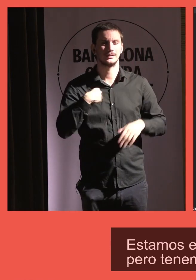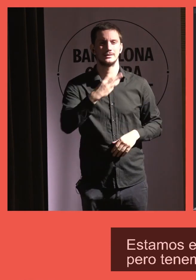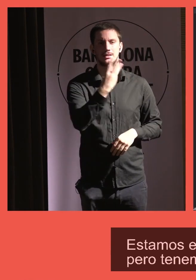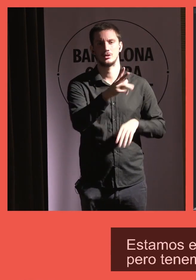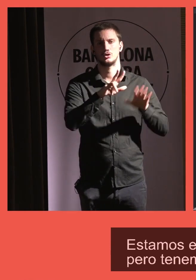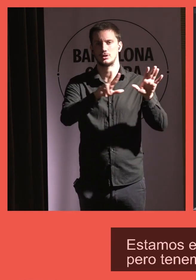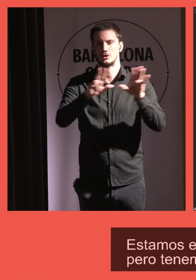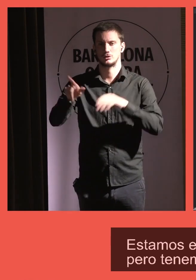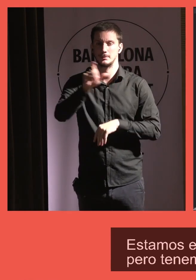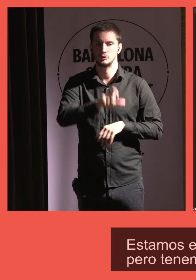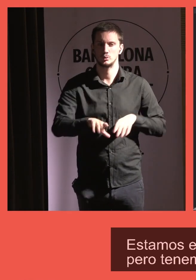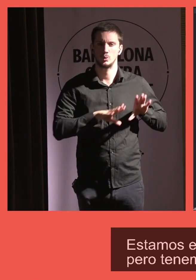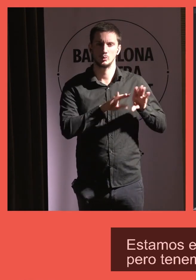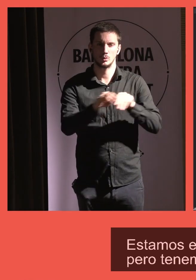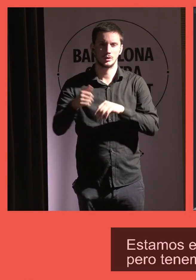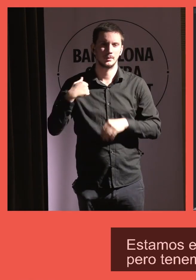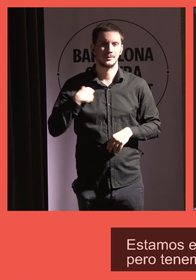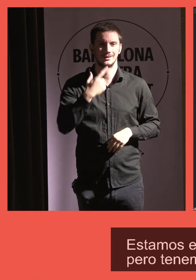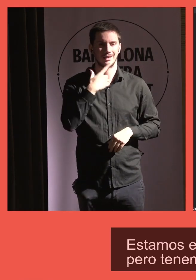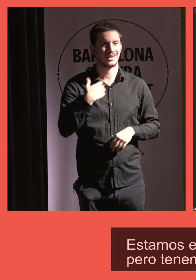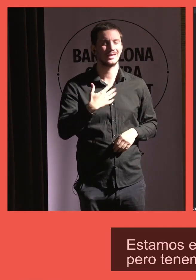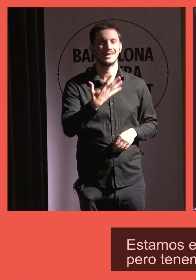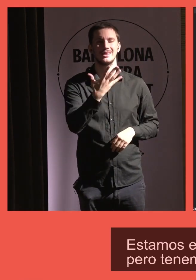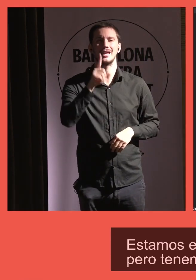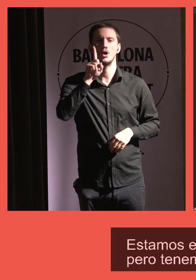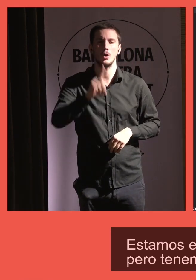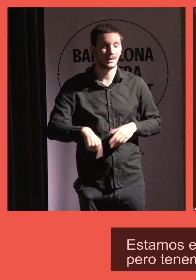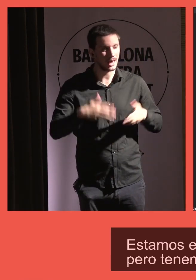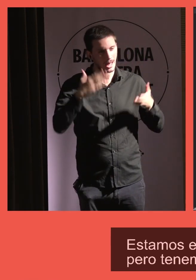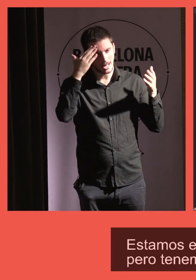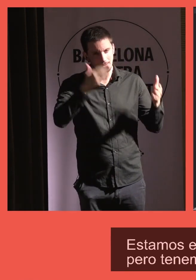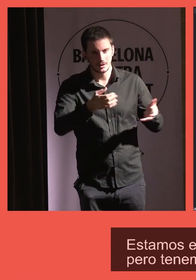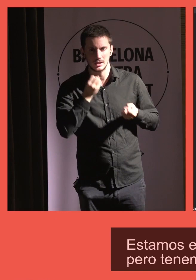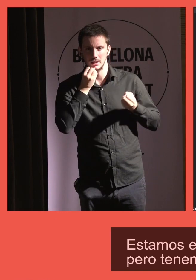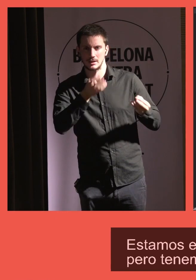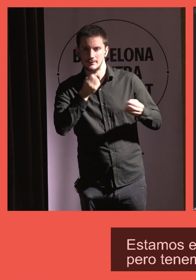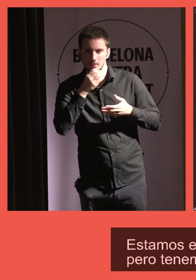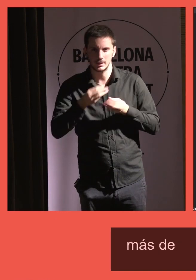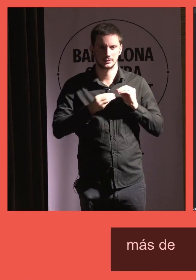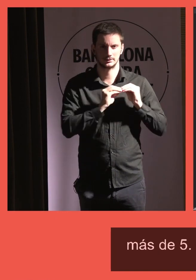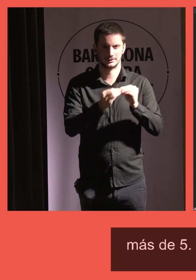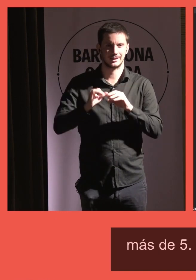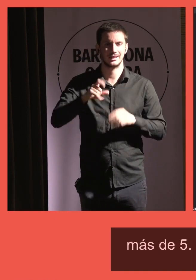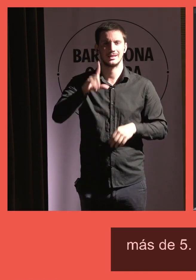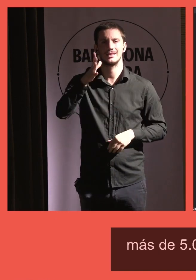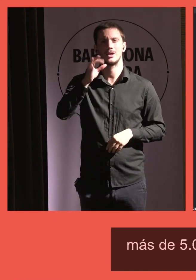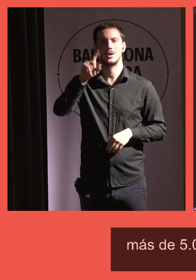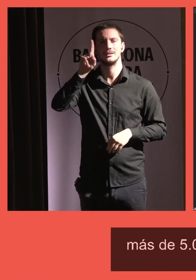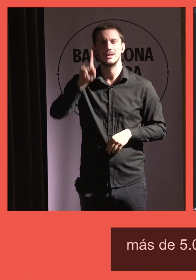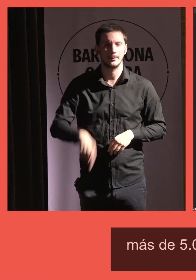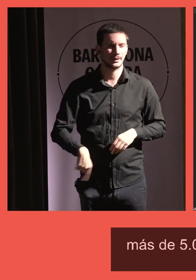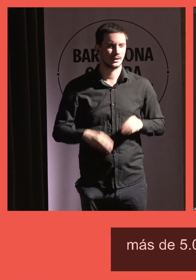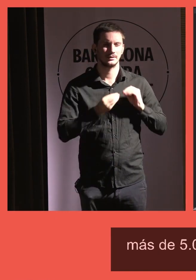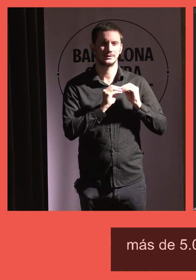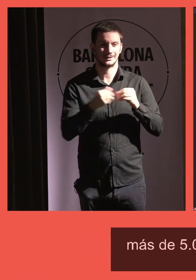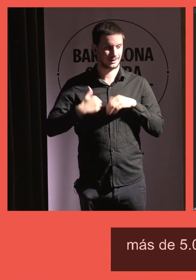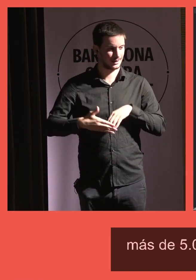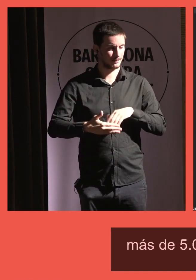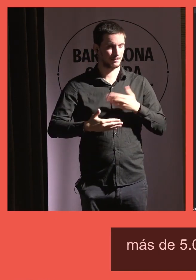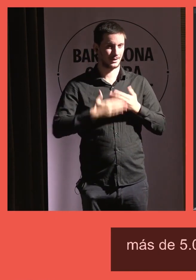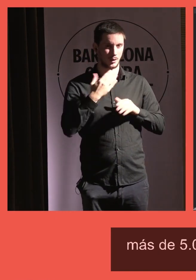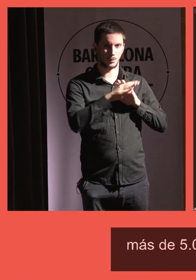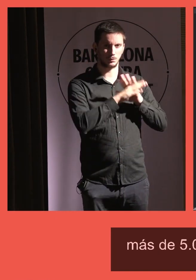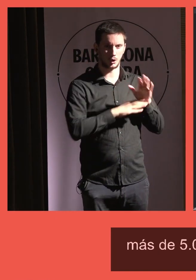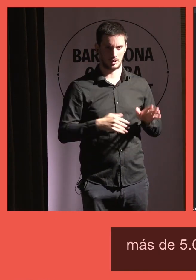388 personas usuarias con más de 5.000 atenciones de información y organización y 50.000 intervenciones desde el inicio del